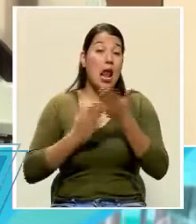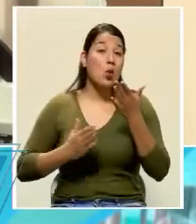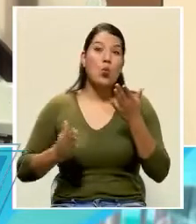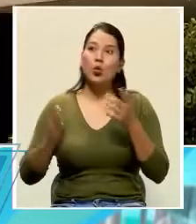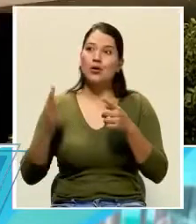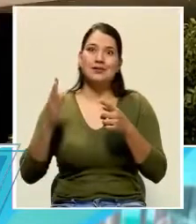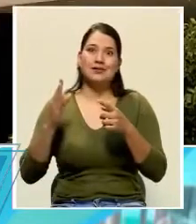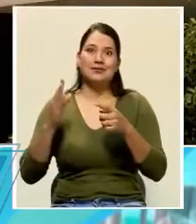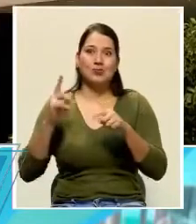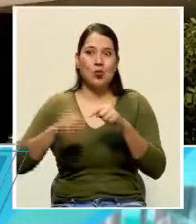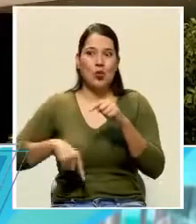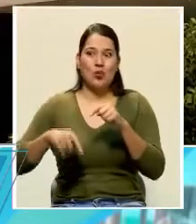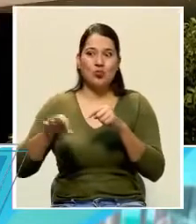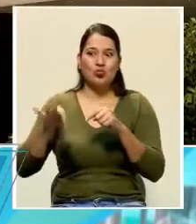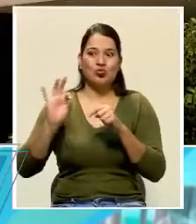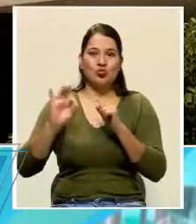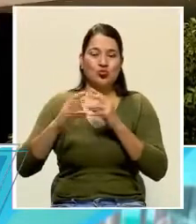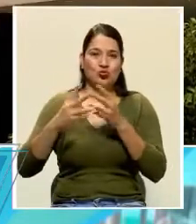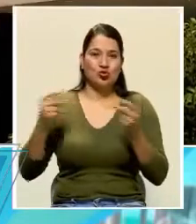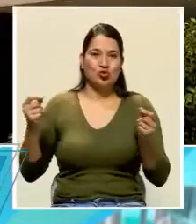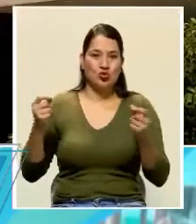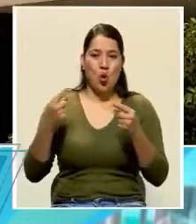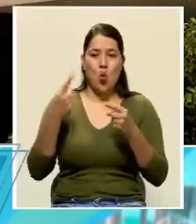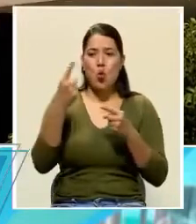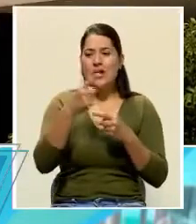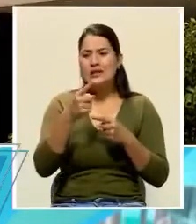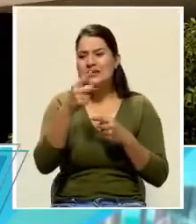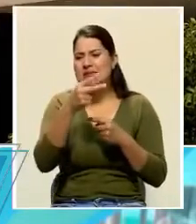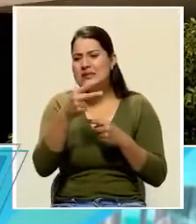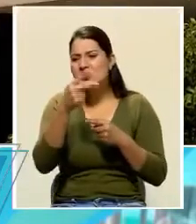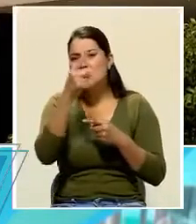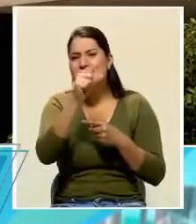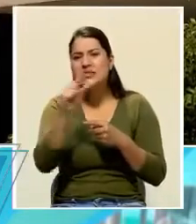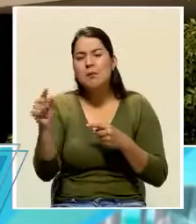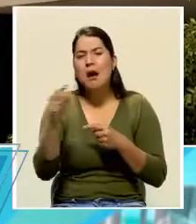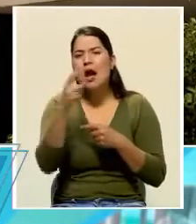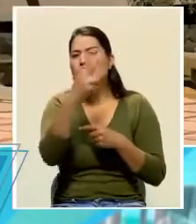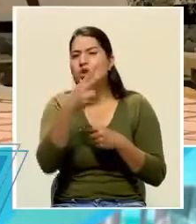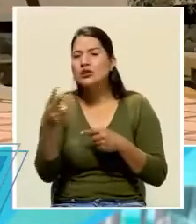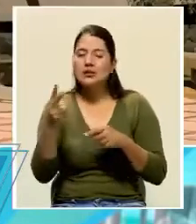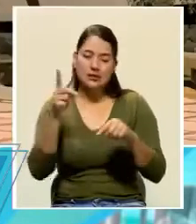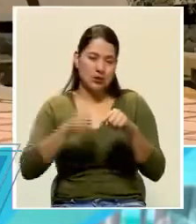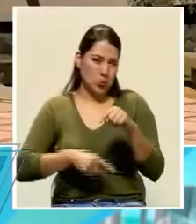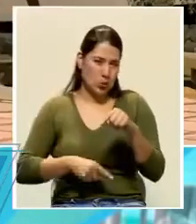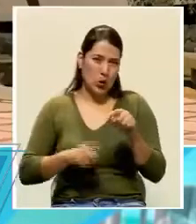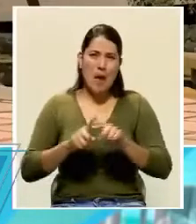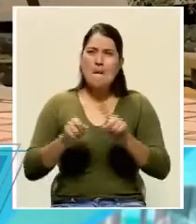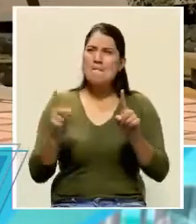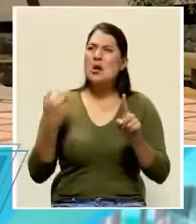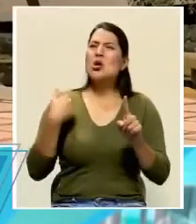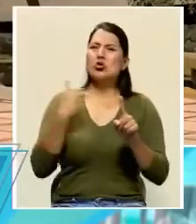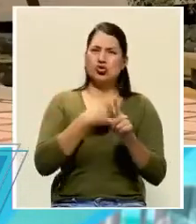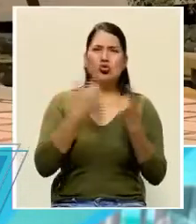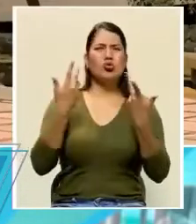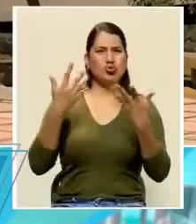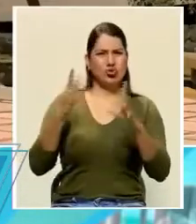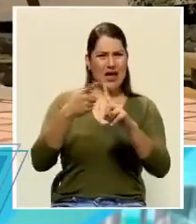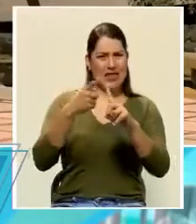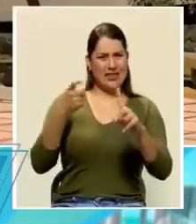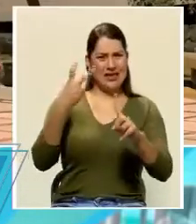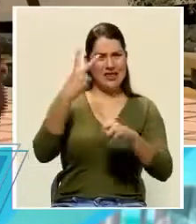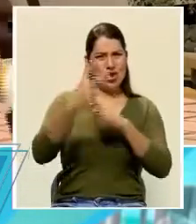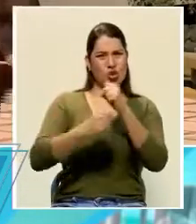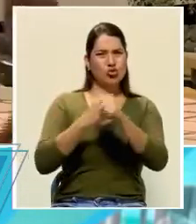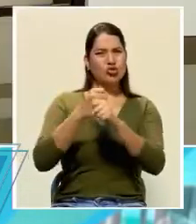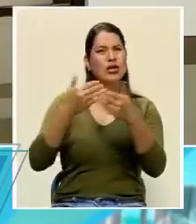plazo de un mes o dos, pero ya de todas maneras veníamos en una restricción desde hace dos años. Ya el presupuesto